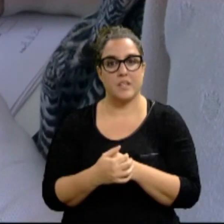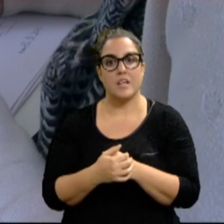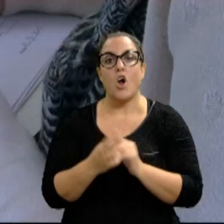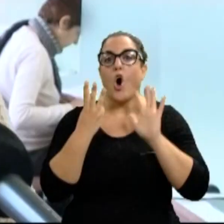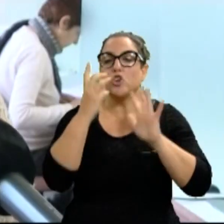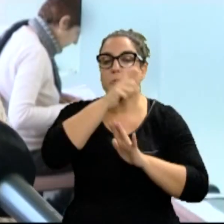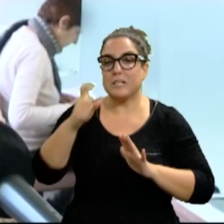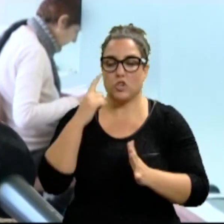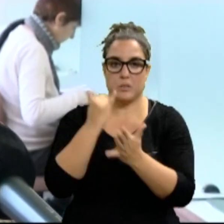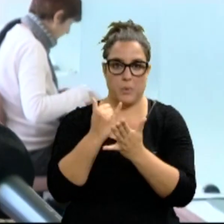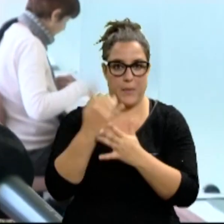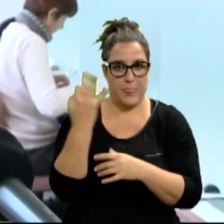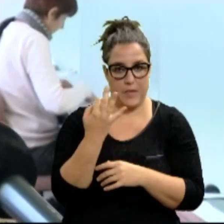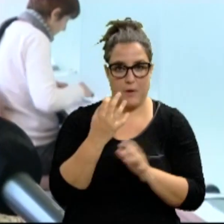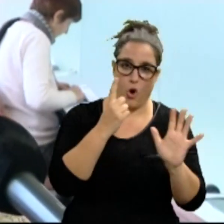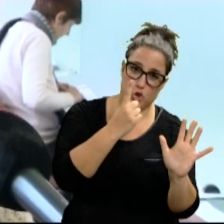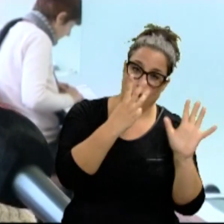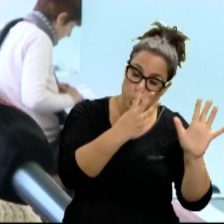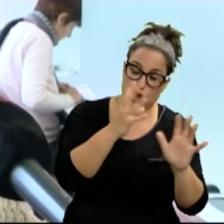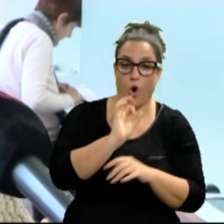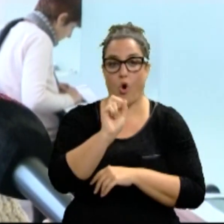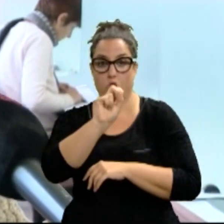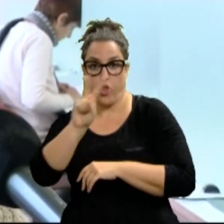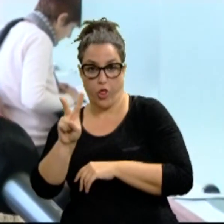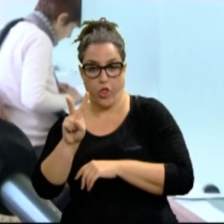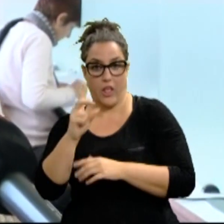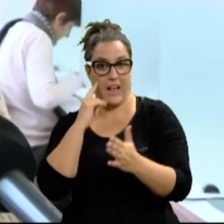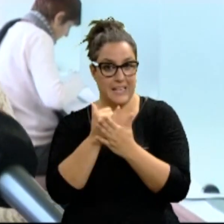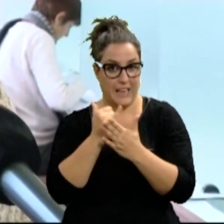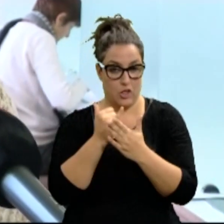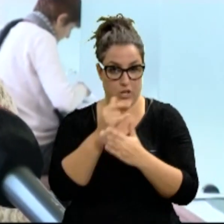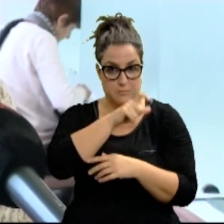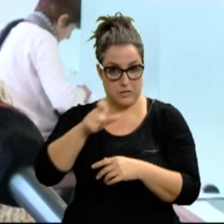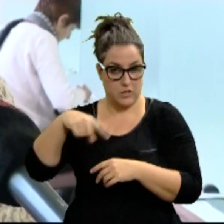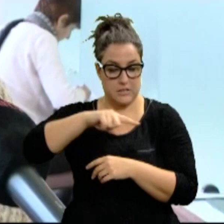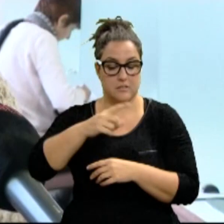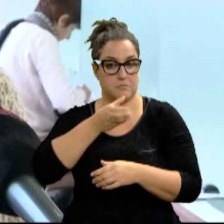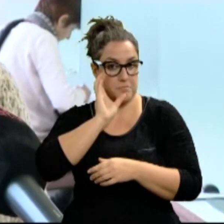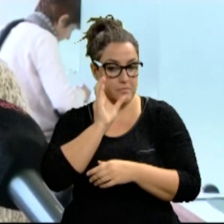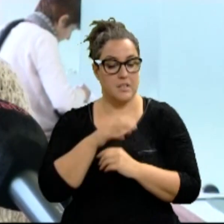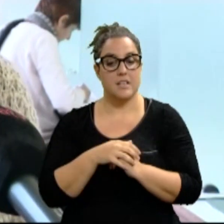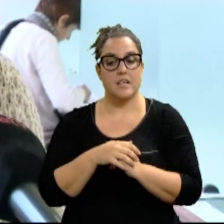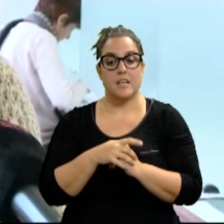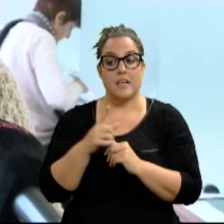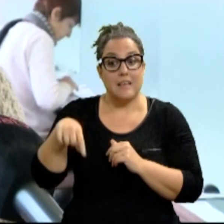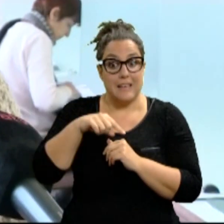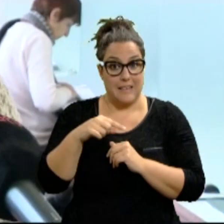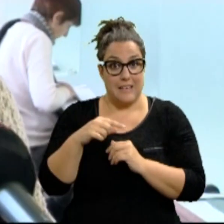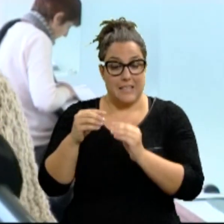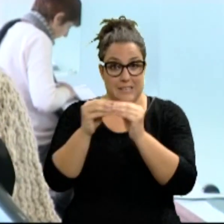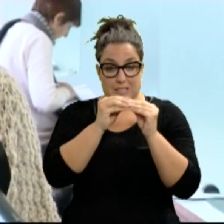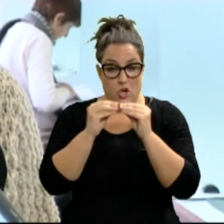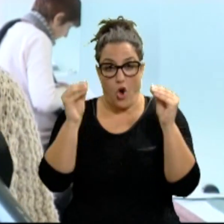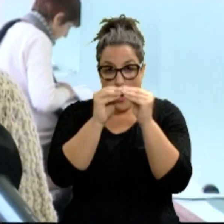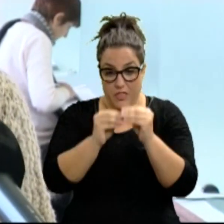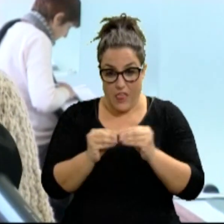catadores, entre ocho y doce catadores. Y tienen que tener una coincidencia en el